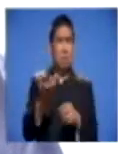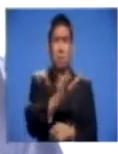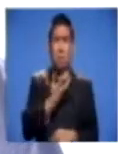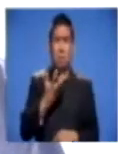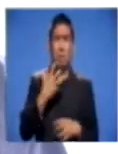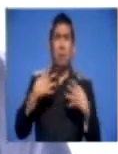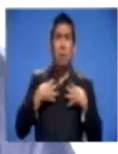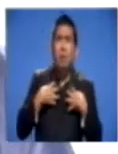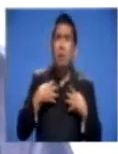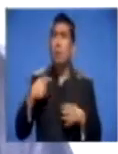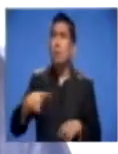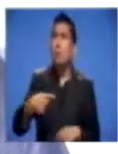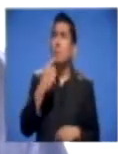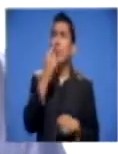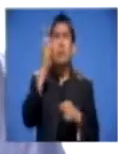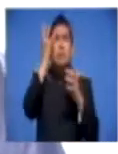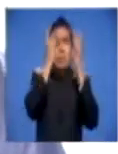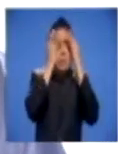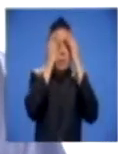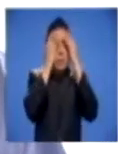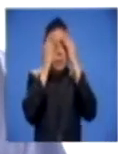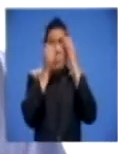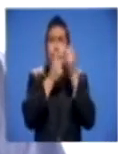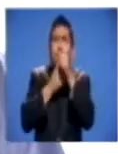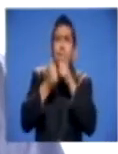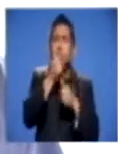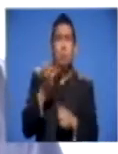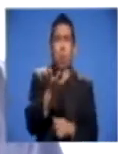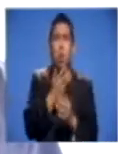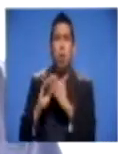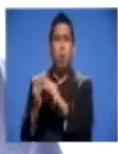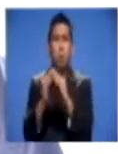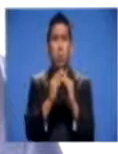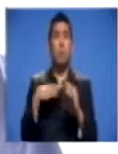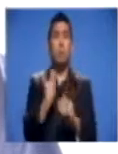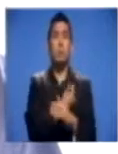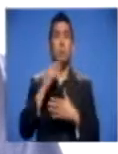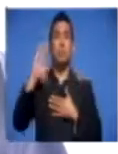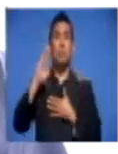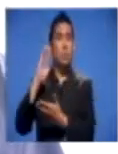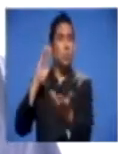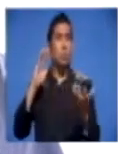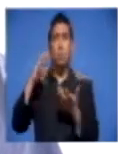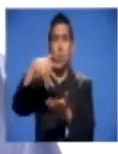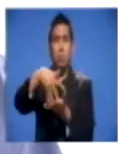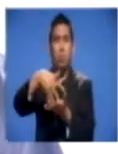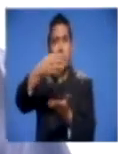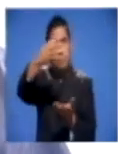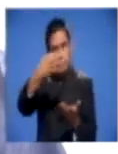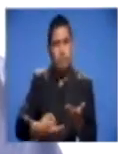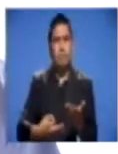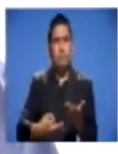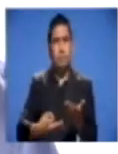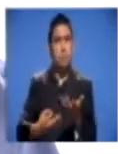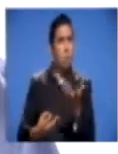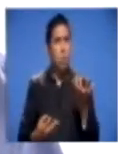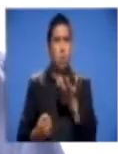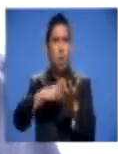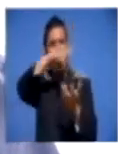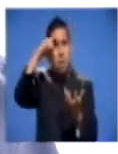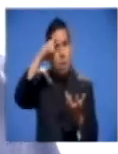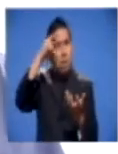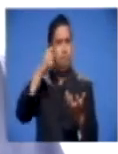una vida de angustias a nuestras comunidades. Nuestro compromiso es con la gente honrada, trabajadora.